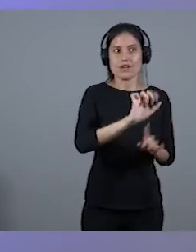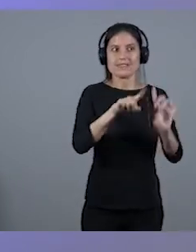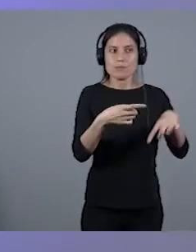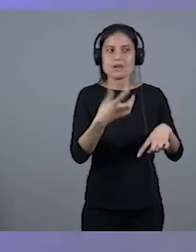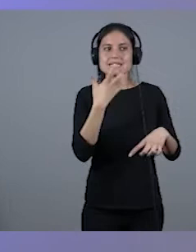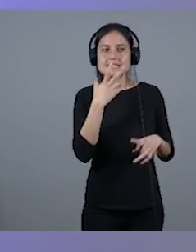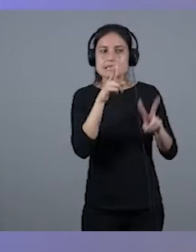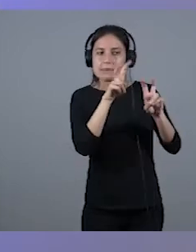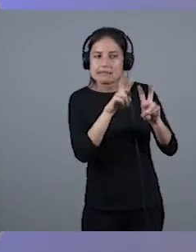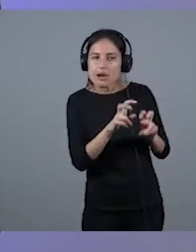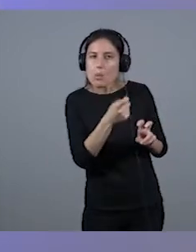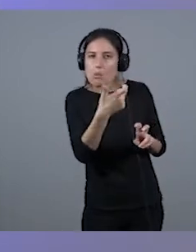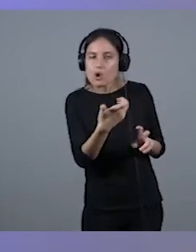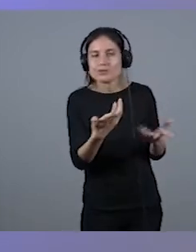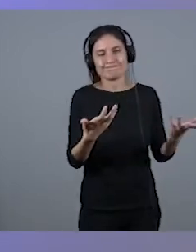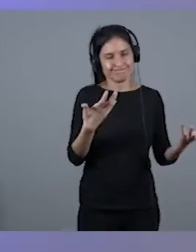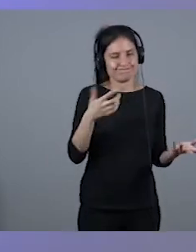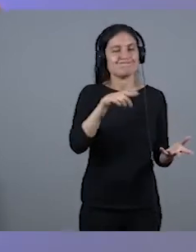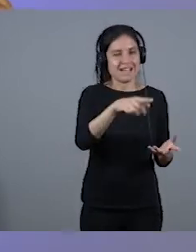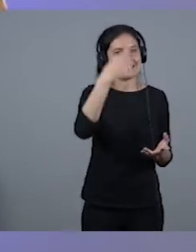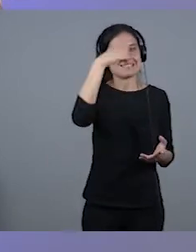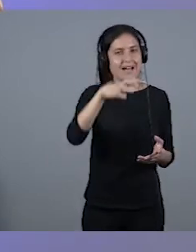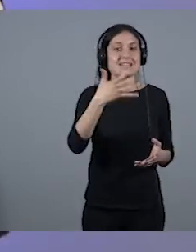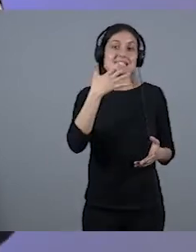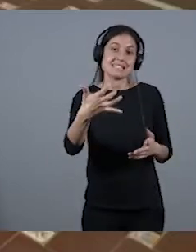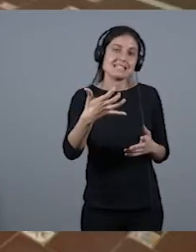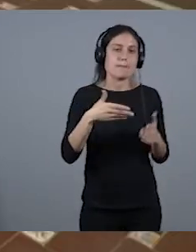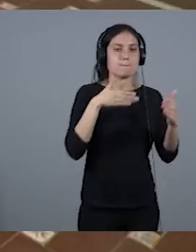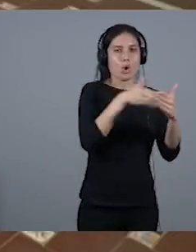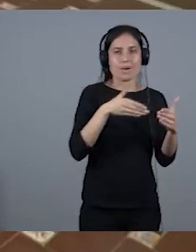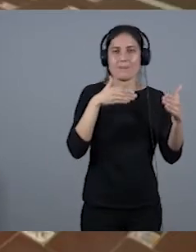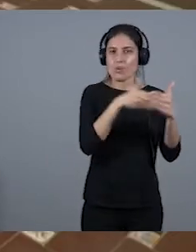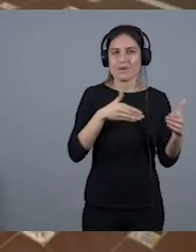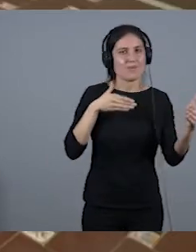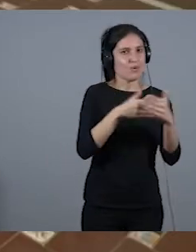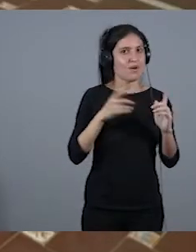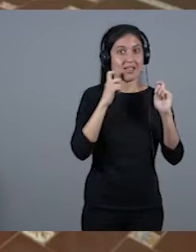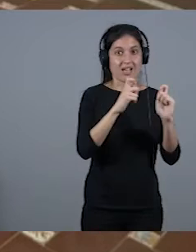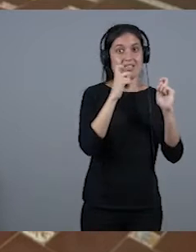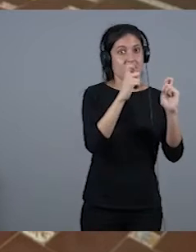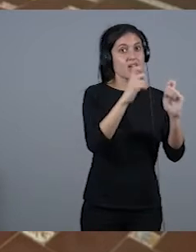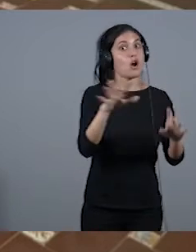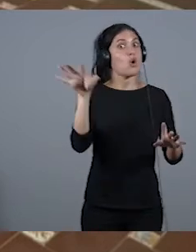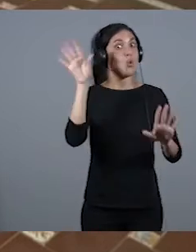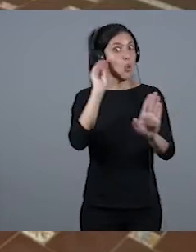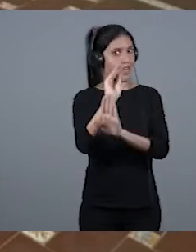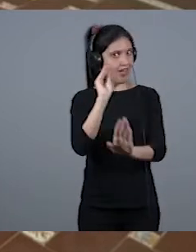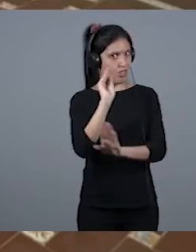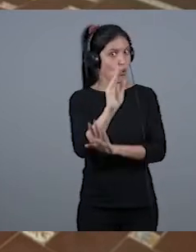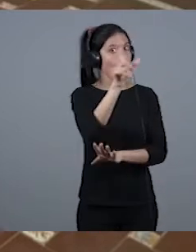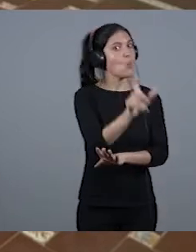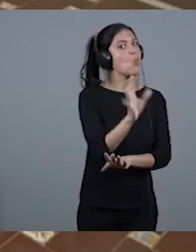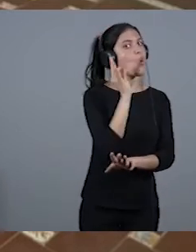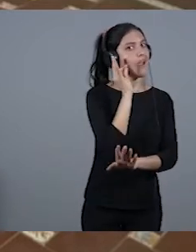te vas enterando, que cuando no le pusieron una zancadilla aquí, se la pusieron. Y cuidado con las zancadillas entre mujeres, ¿eh? Cuidado,